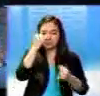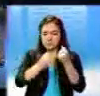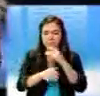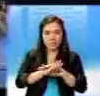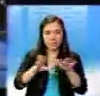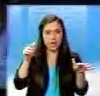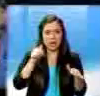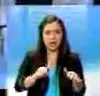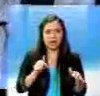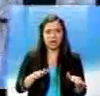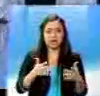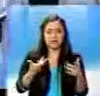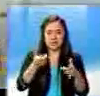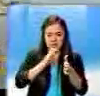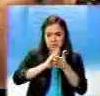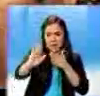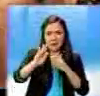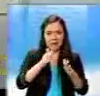También rompe madera.